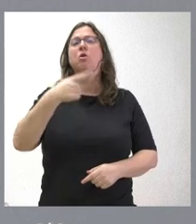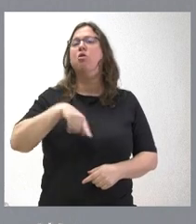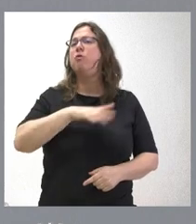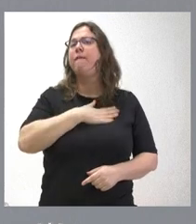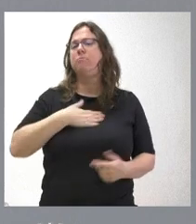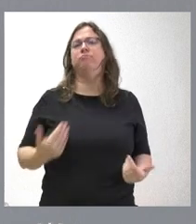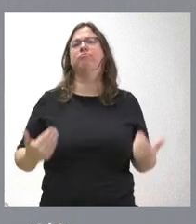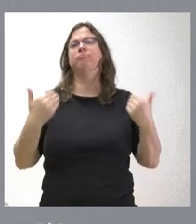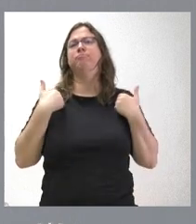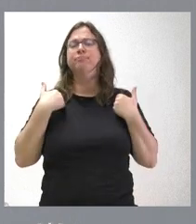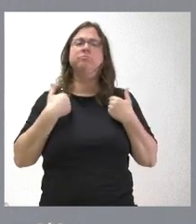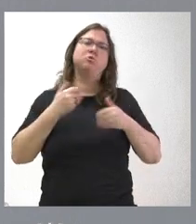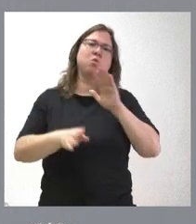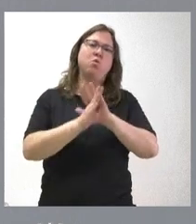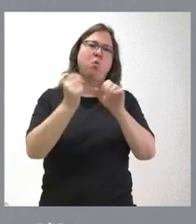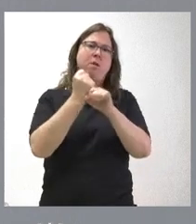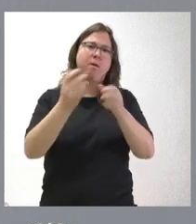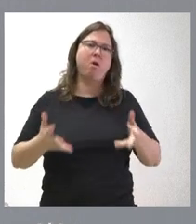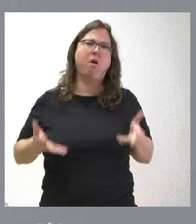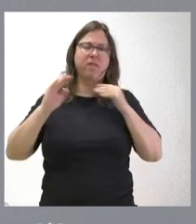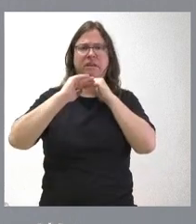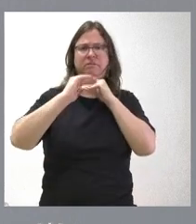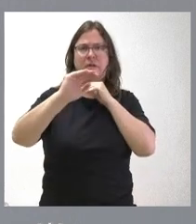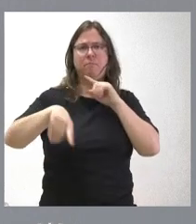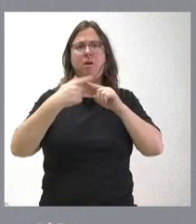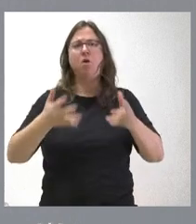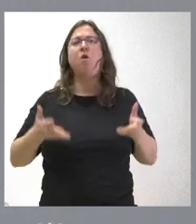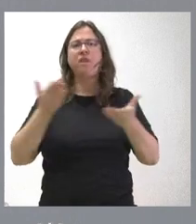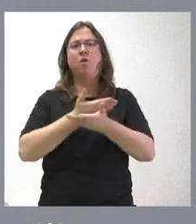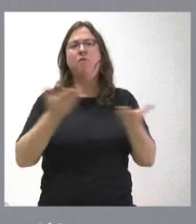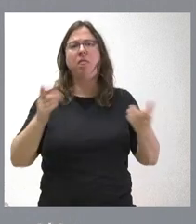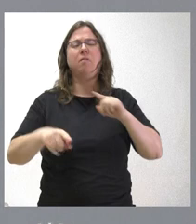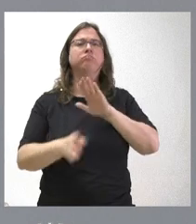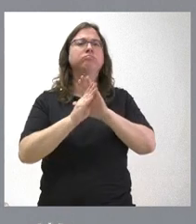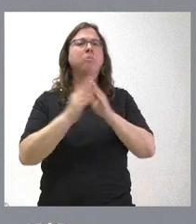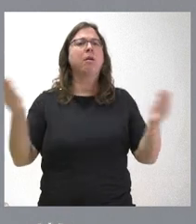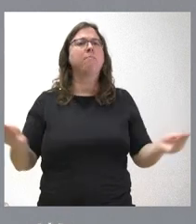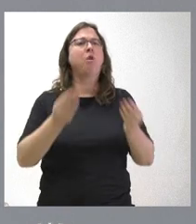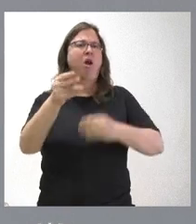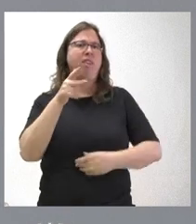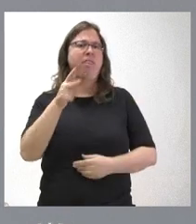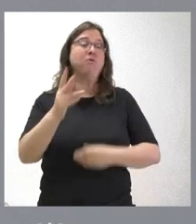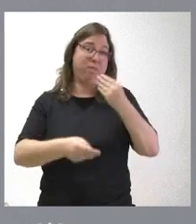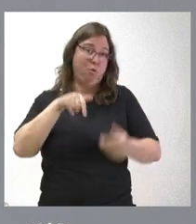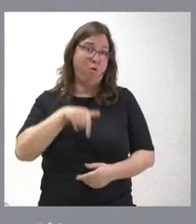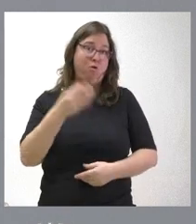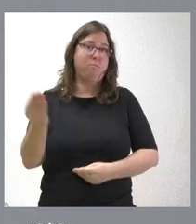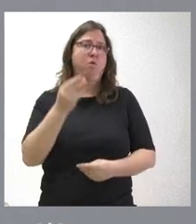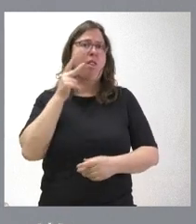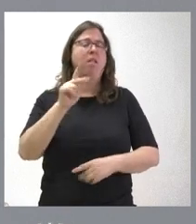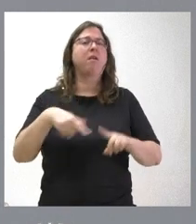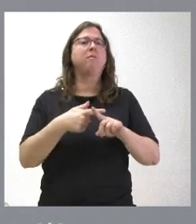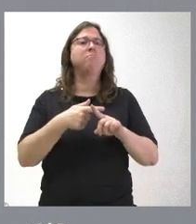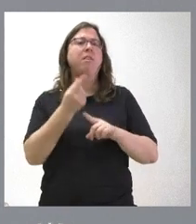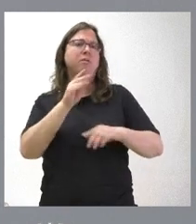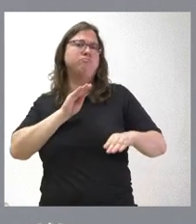que nos corresponde es seguir trabajando, seguir ofreciendo estabilidad, seguir ofreciendo confianza, seguir mejorando derechos, que es lo que hacemos hoy, seguir atrayendo